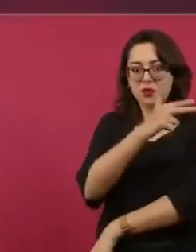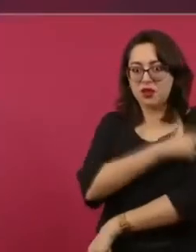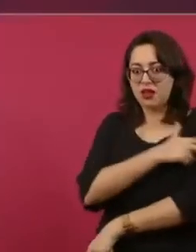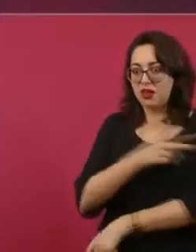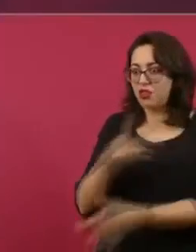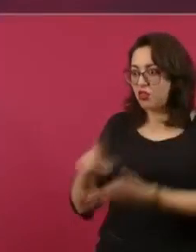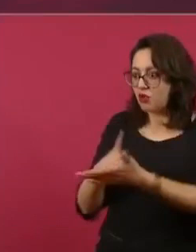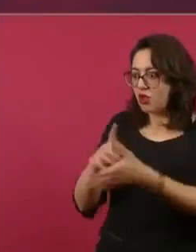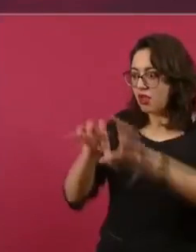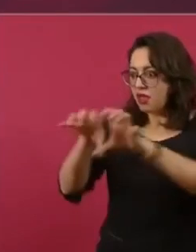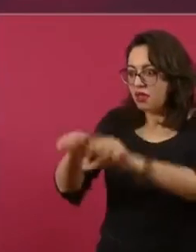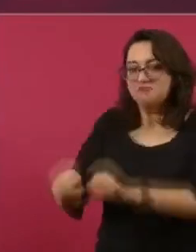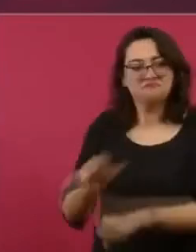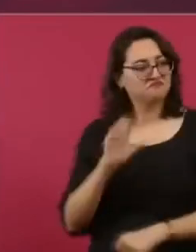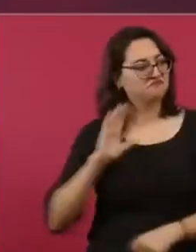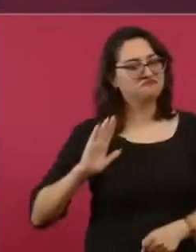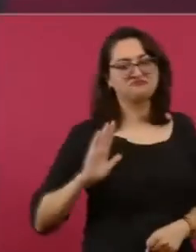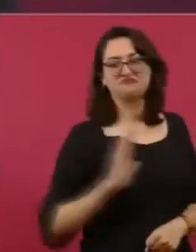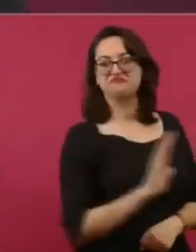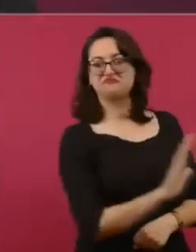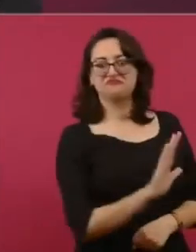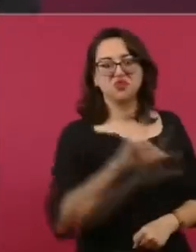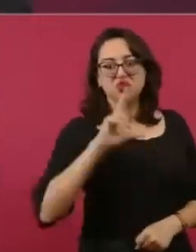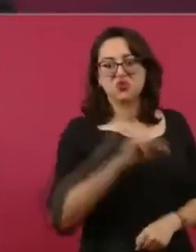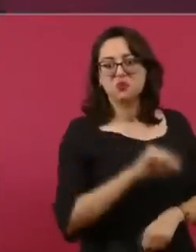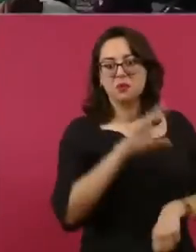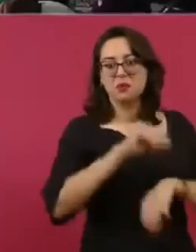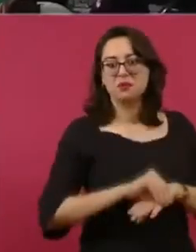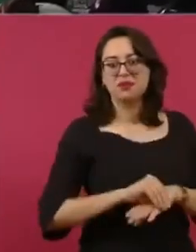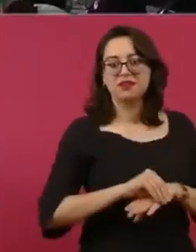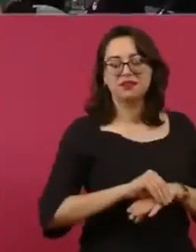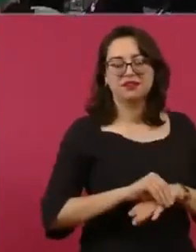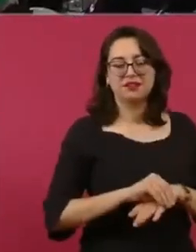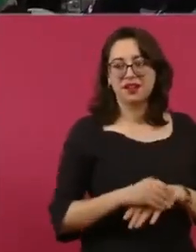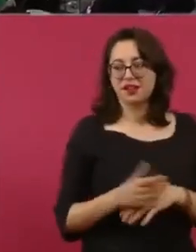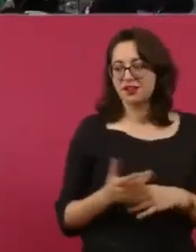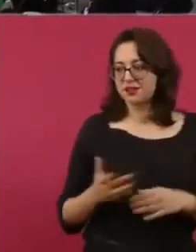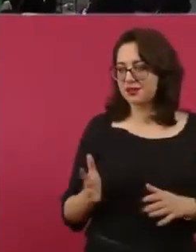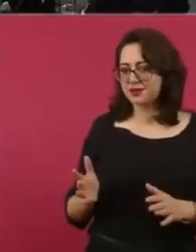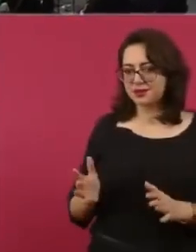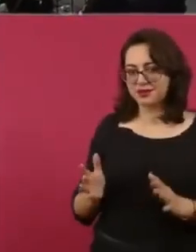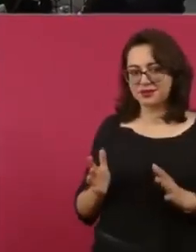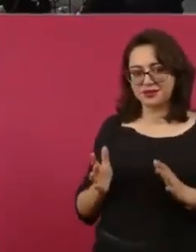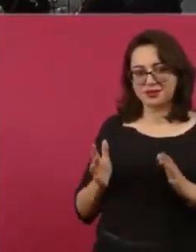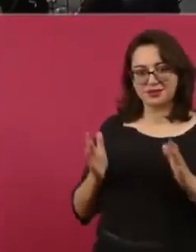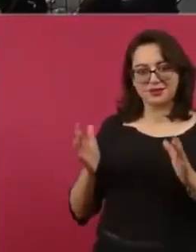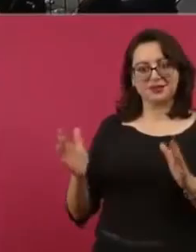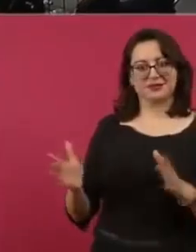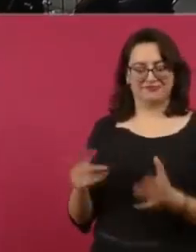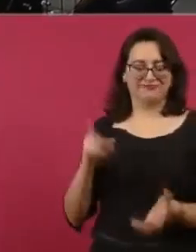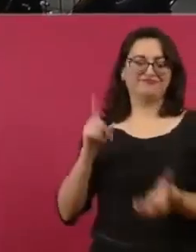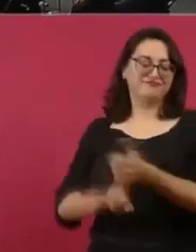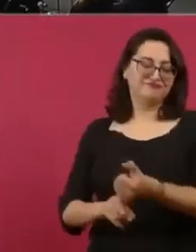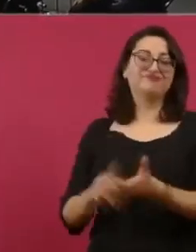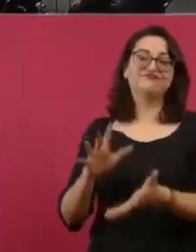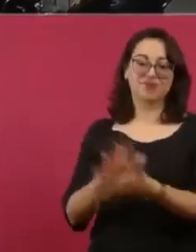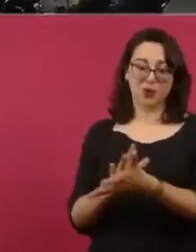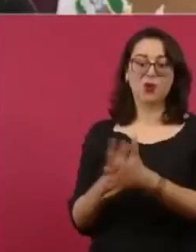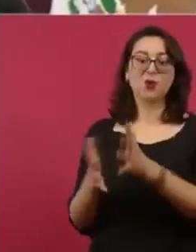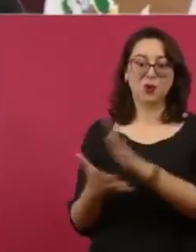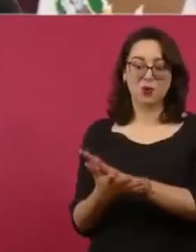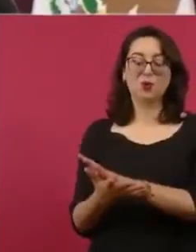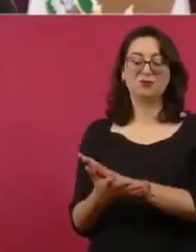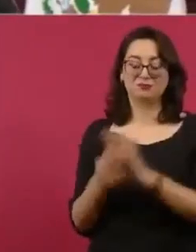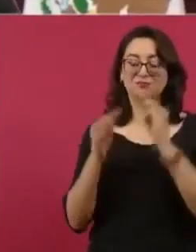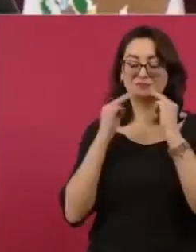ley es la ley y salirse por la tangente. Ah, entonces que venga Lito y que venga este y que Salinas. Eso es salirse por la tangente, no enfrentar